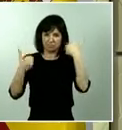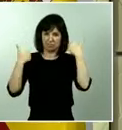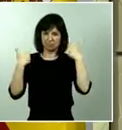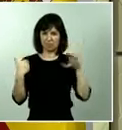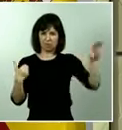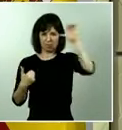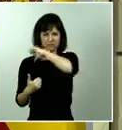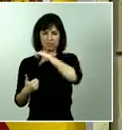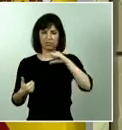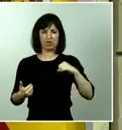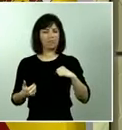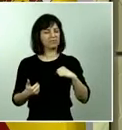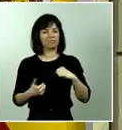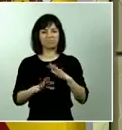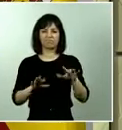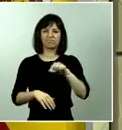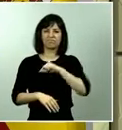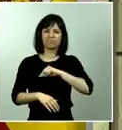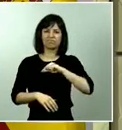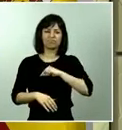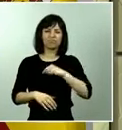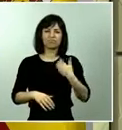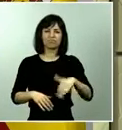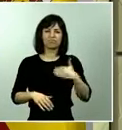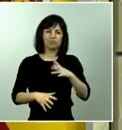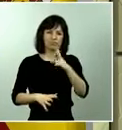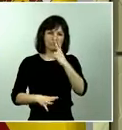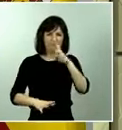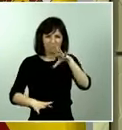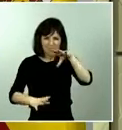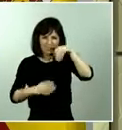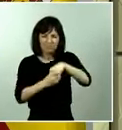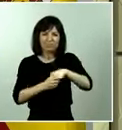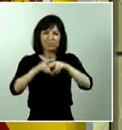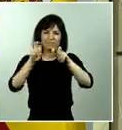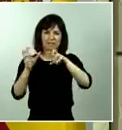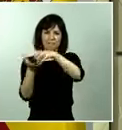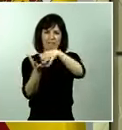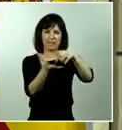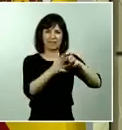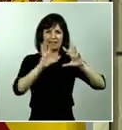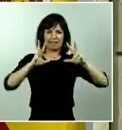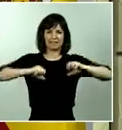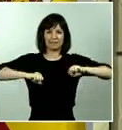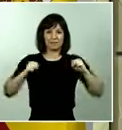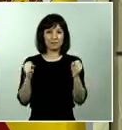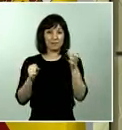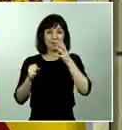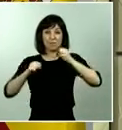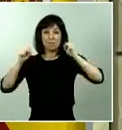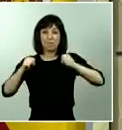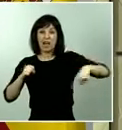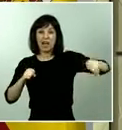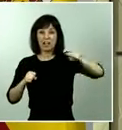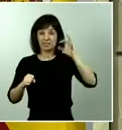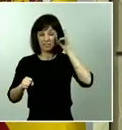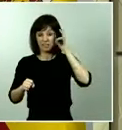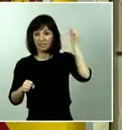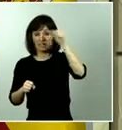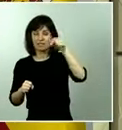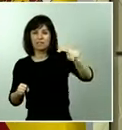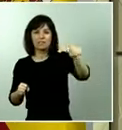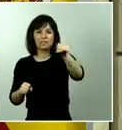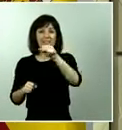sentimos profundamente implicados con ello, porque son nuestros mayores, nuestros hombres y mujeres que han hecho que España